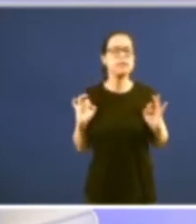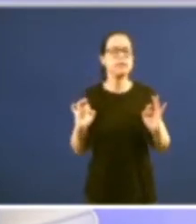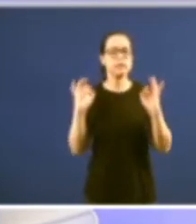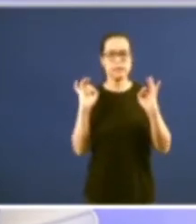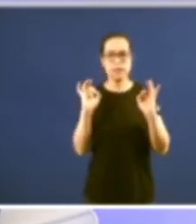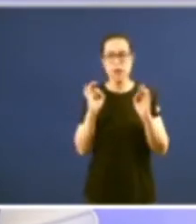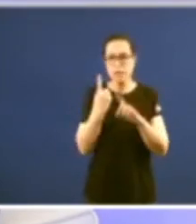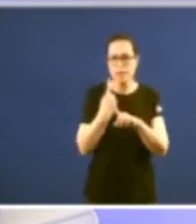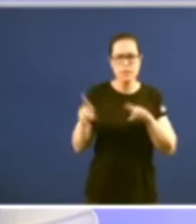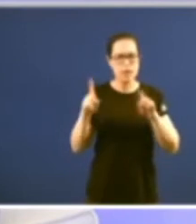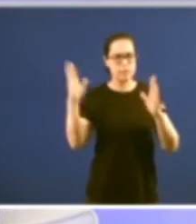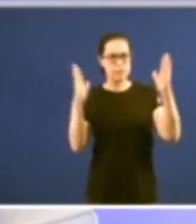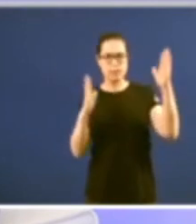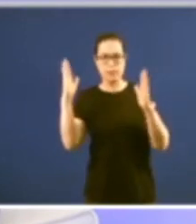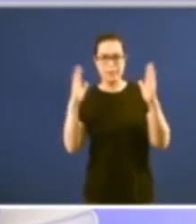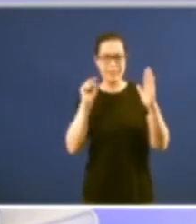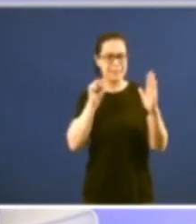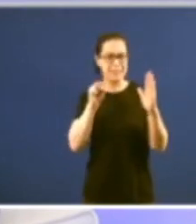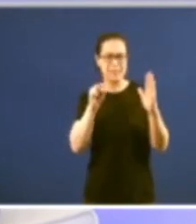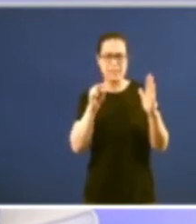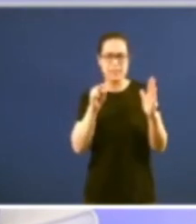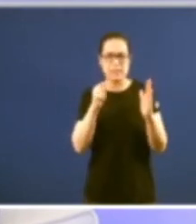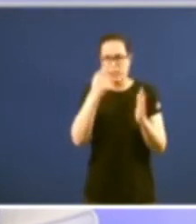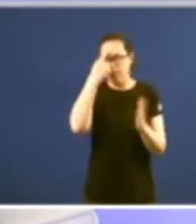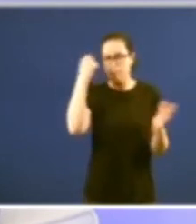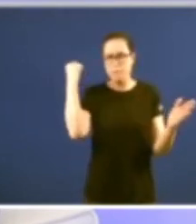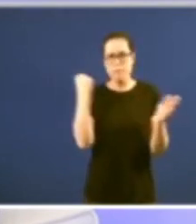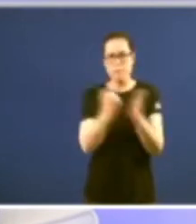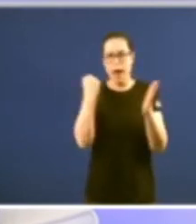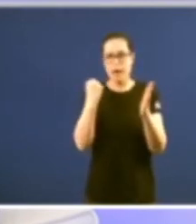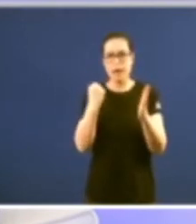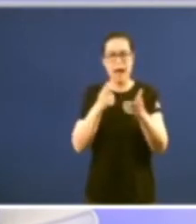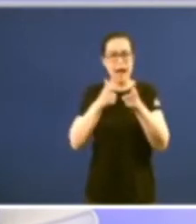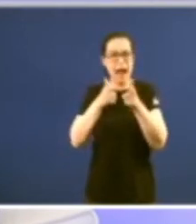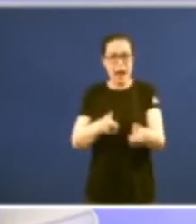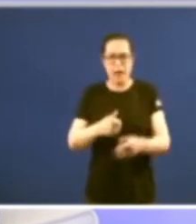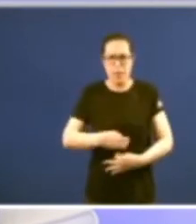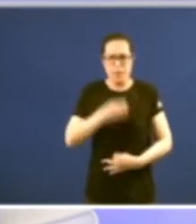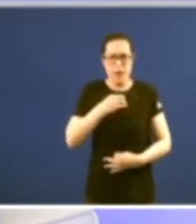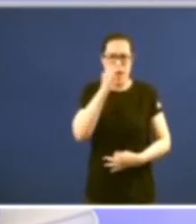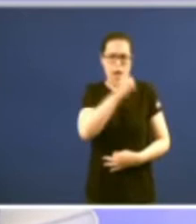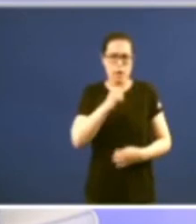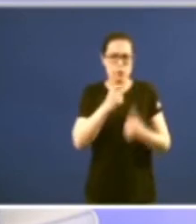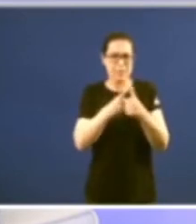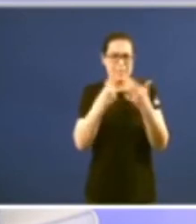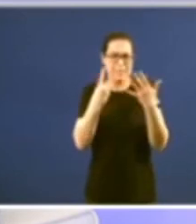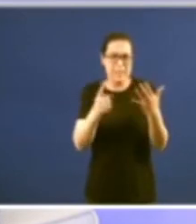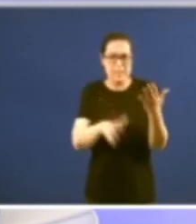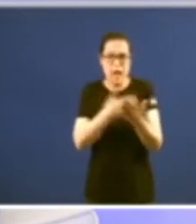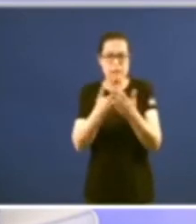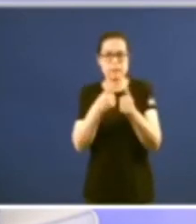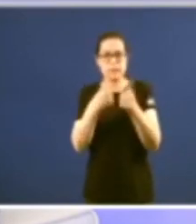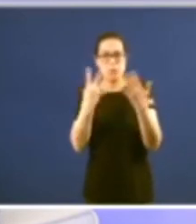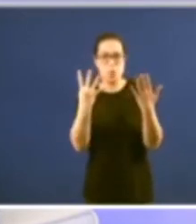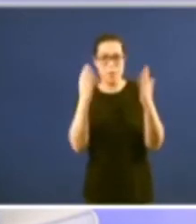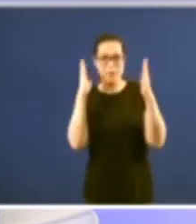diferente que está marcado pola pola trasedia da Guerra Civil do XIX o XIX e